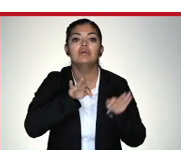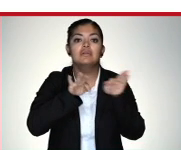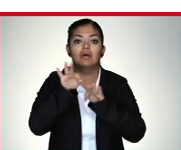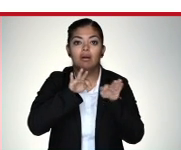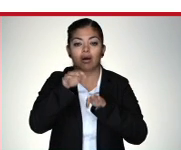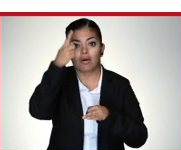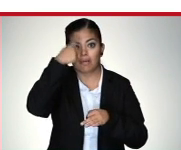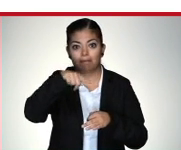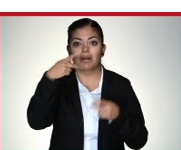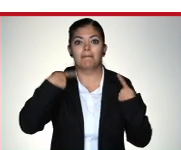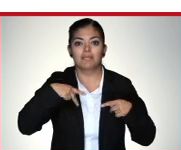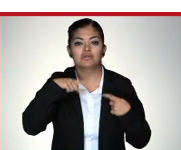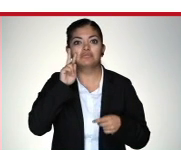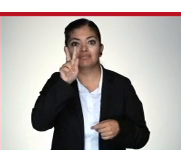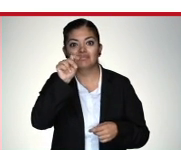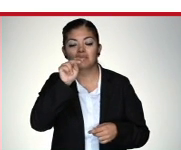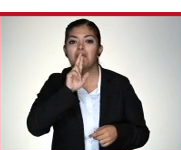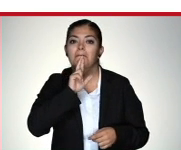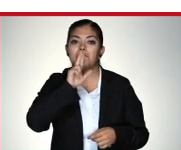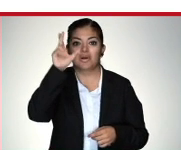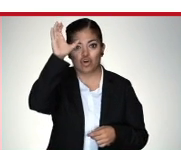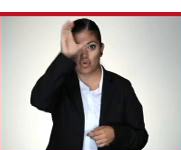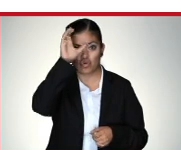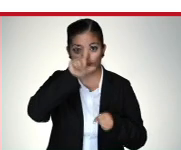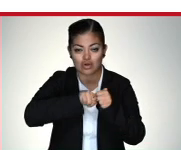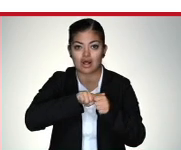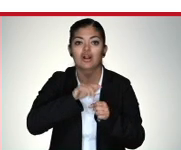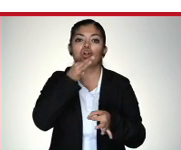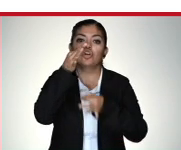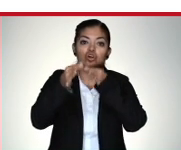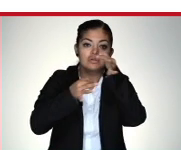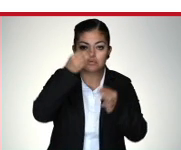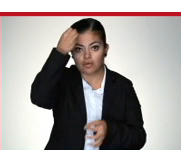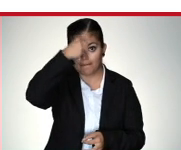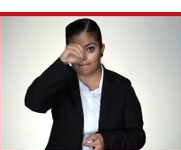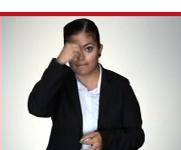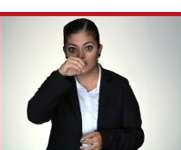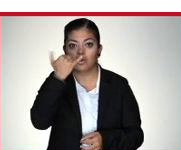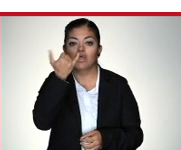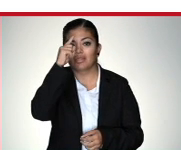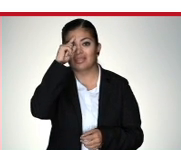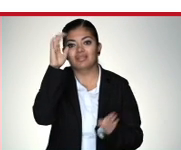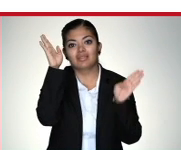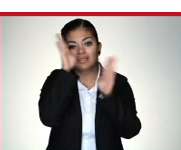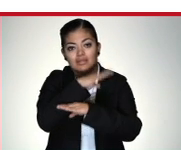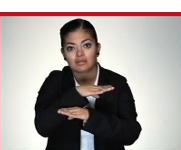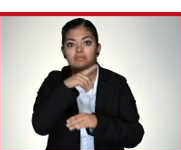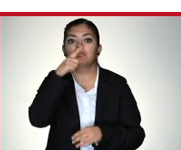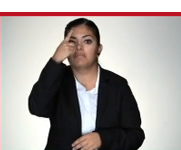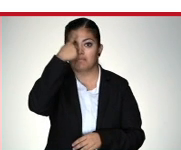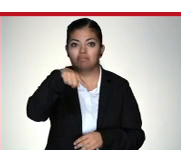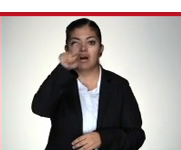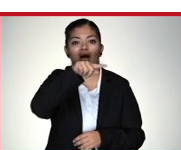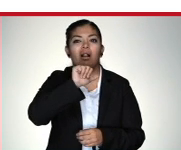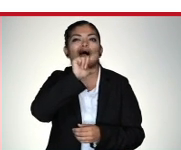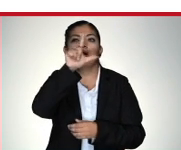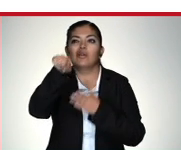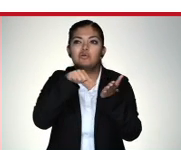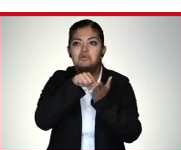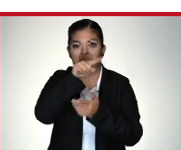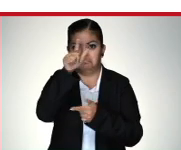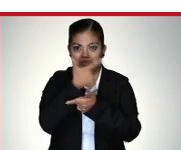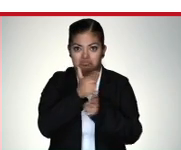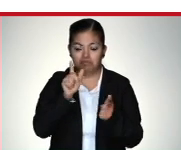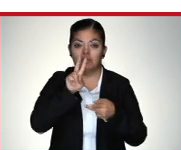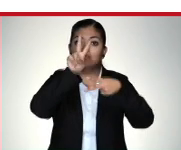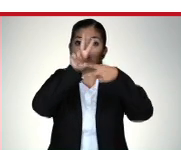C7 Jalisco, trabajamos por brindar a las audiencias la mejor programación cultural, noticiosa, de opinión y de entretenimiento en